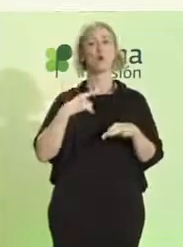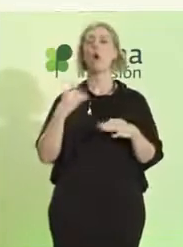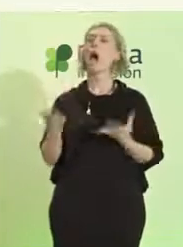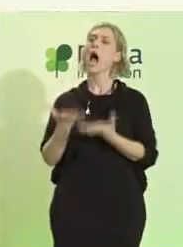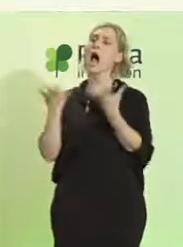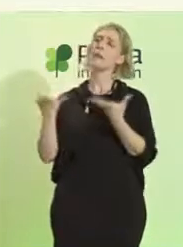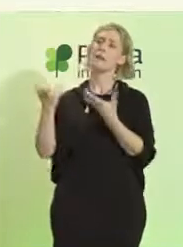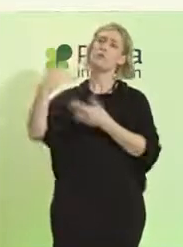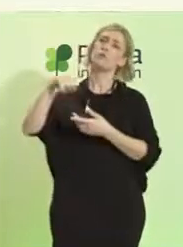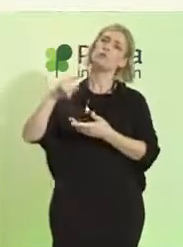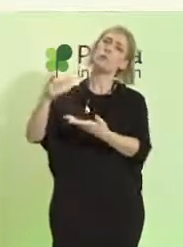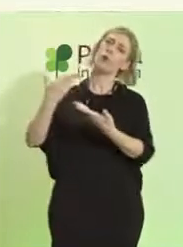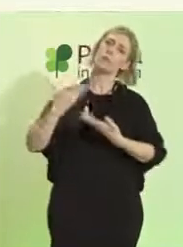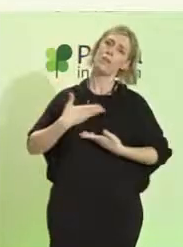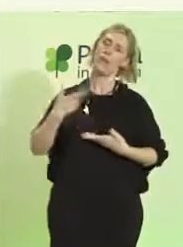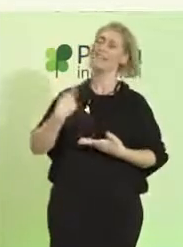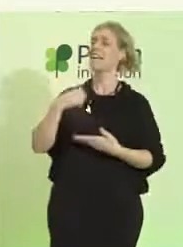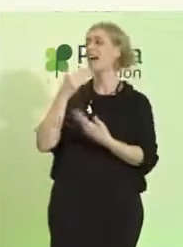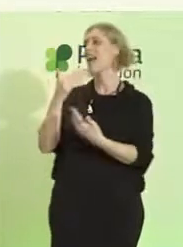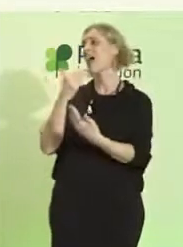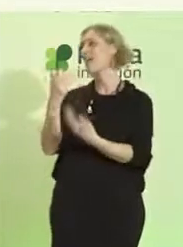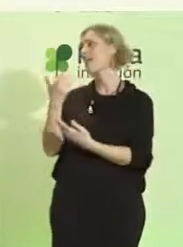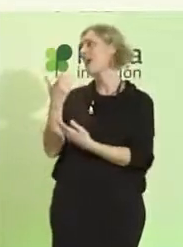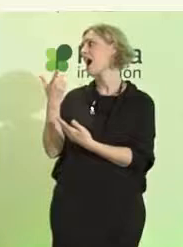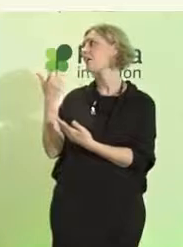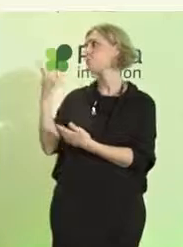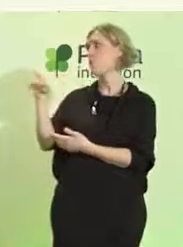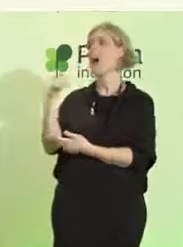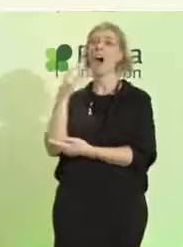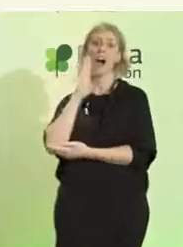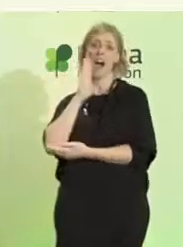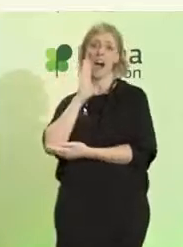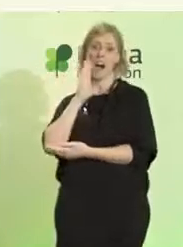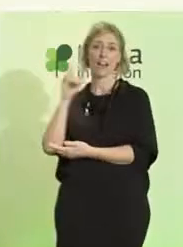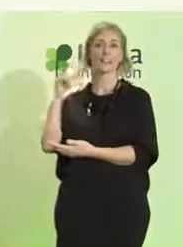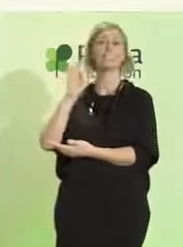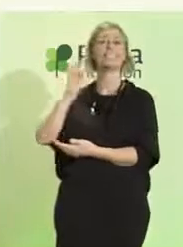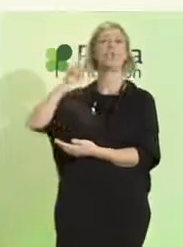gracias por tus palabras Simon porque es que me he sentido muy identificada.